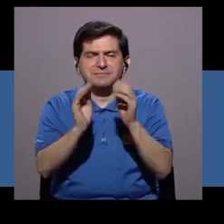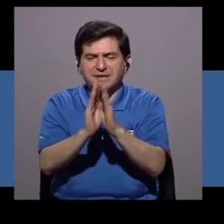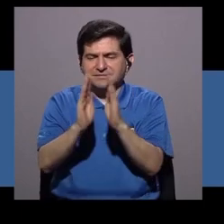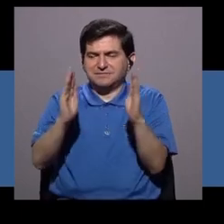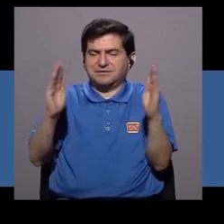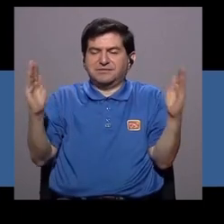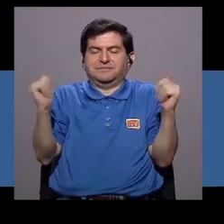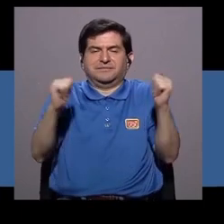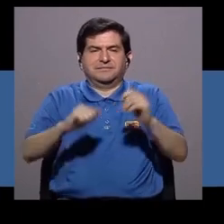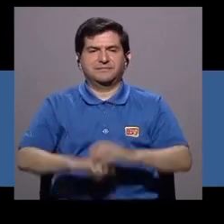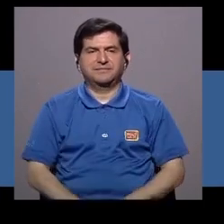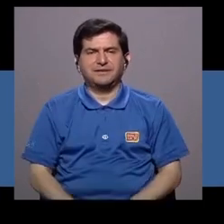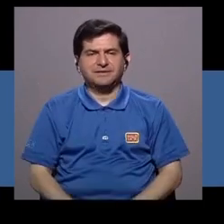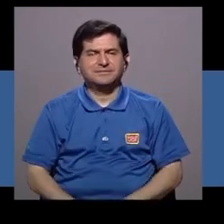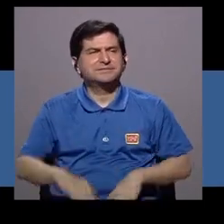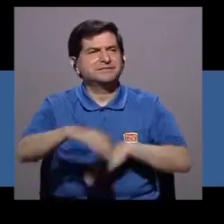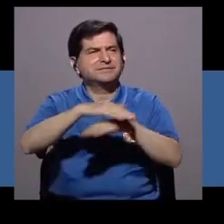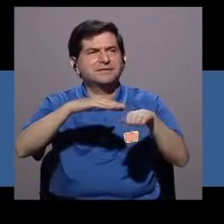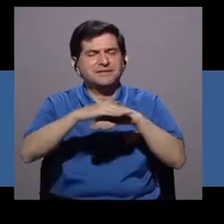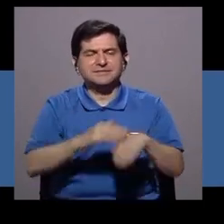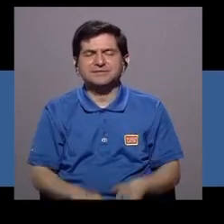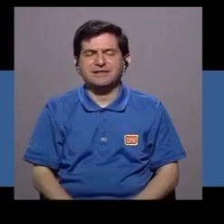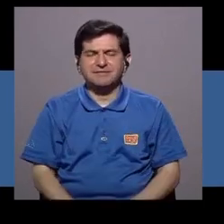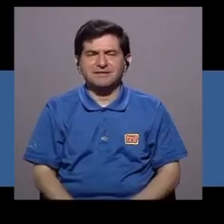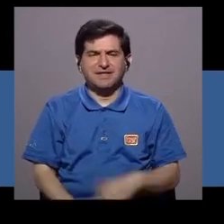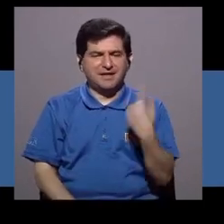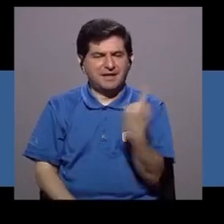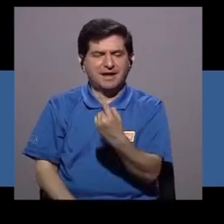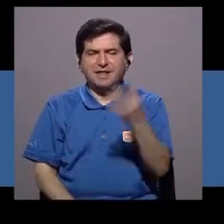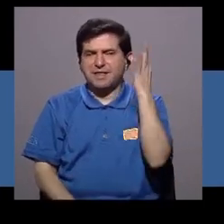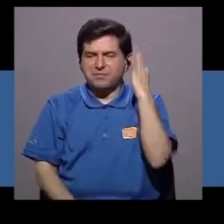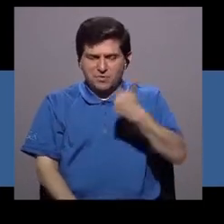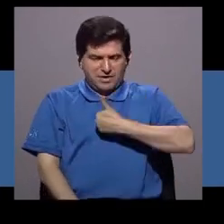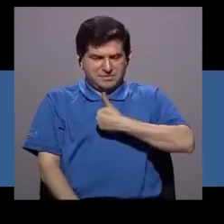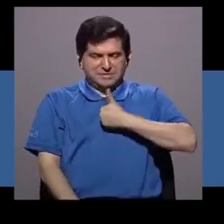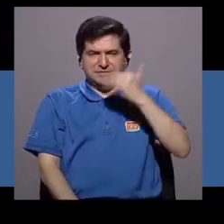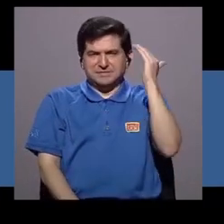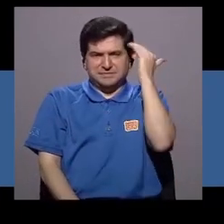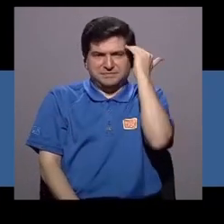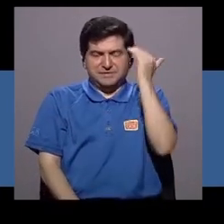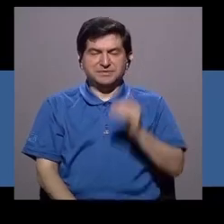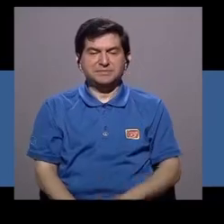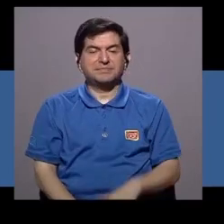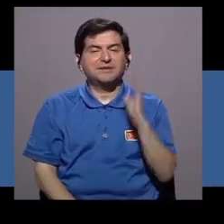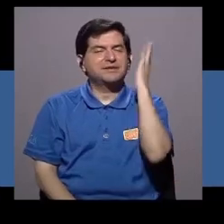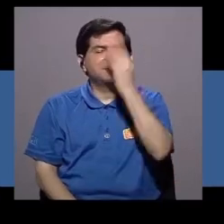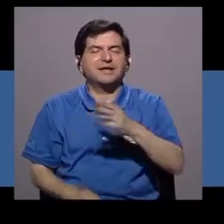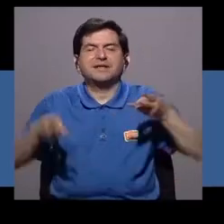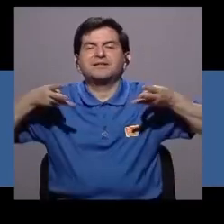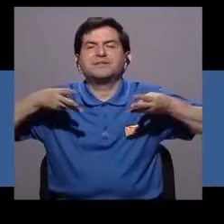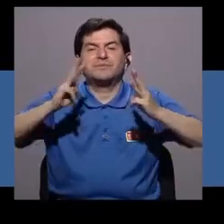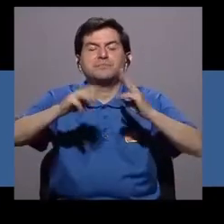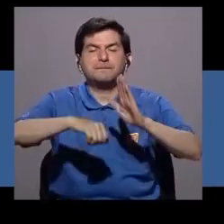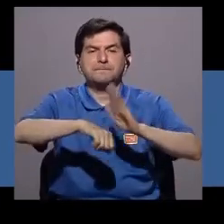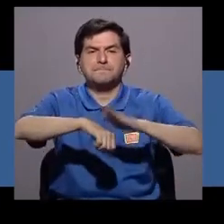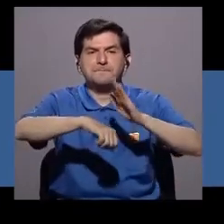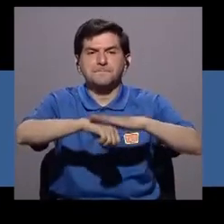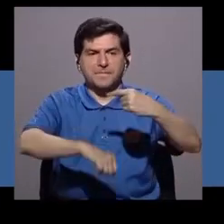basa en la autenticidad de cada mujer. Eso es lo hermoso de este método, que le permite a uno conocer mi cuerpo.